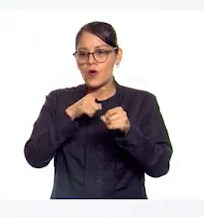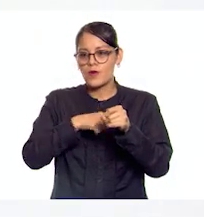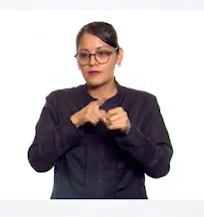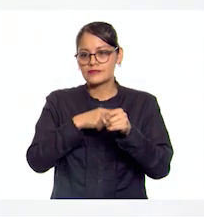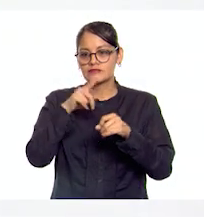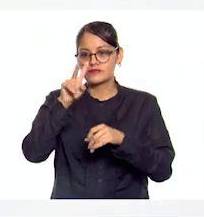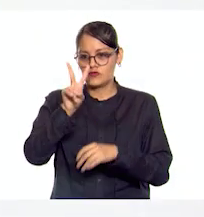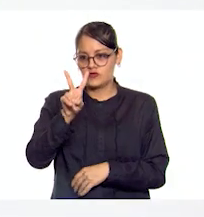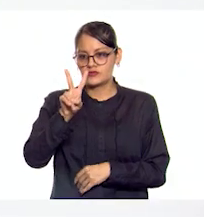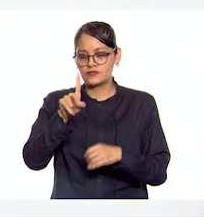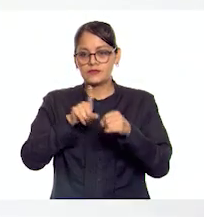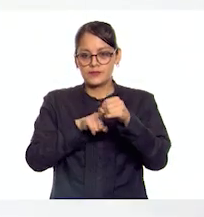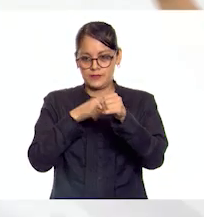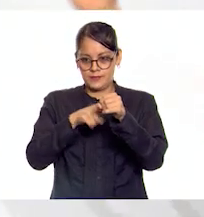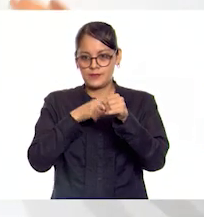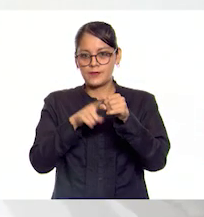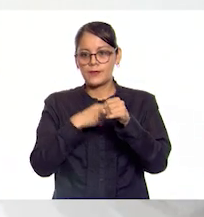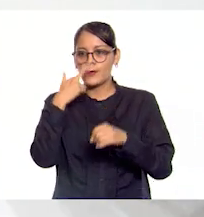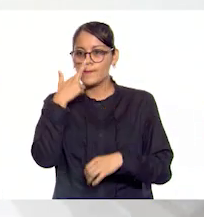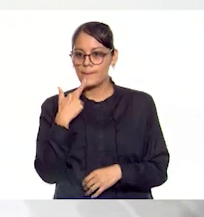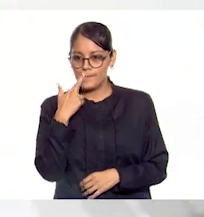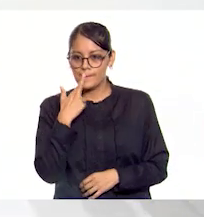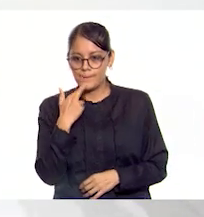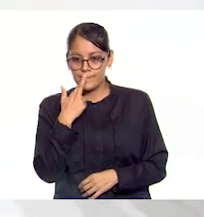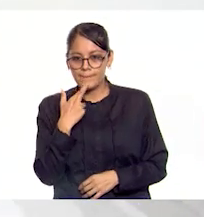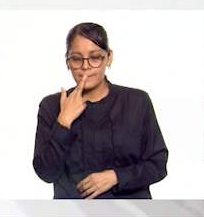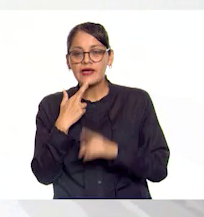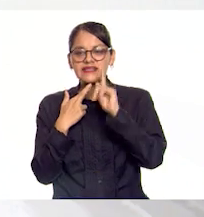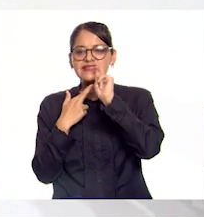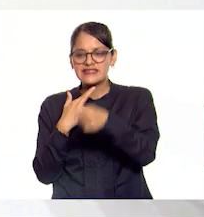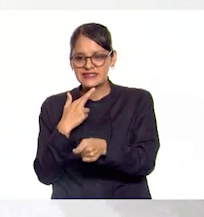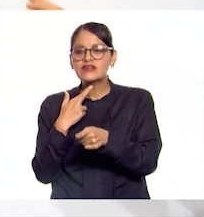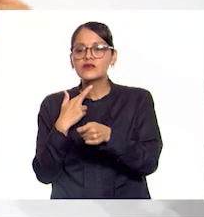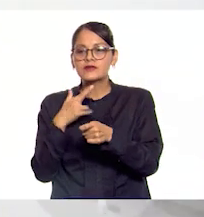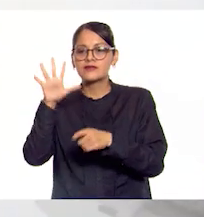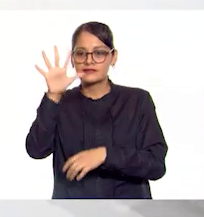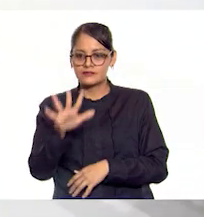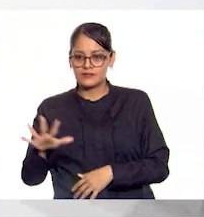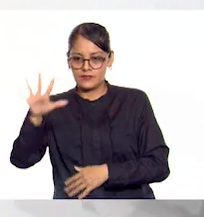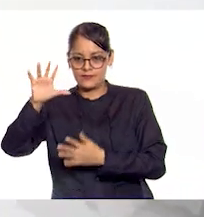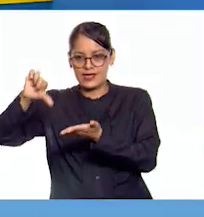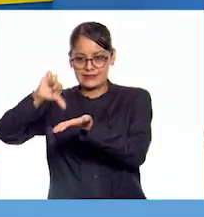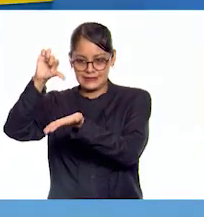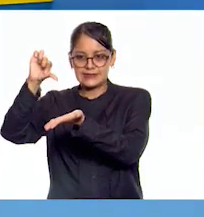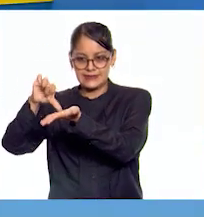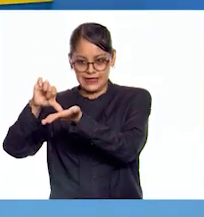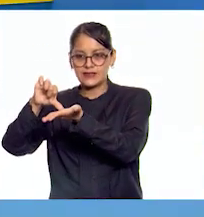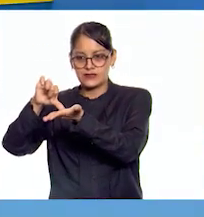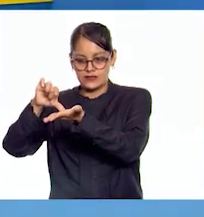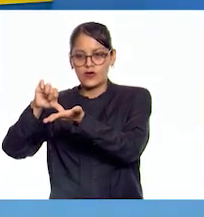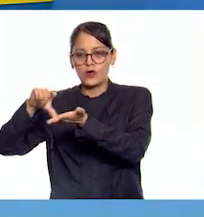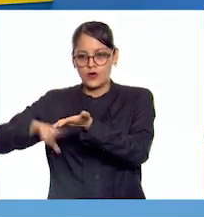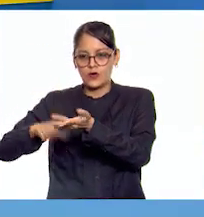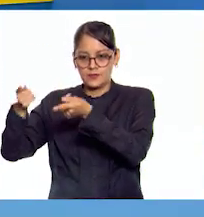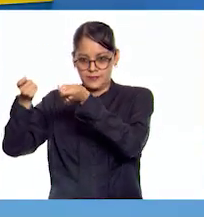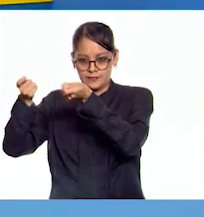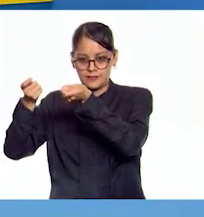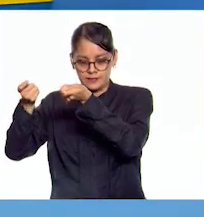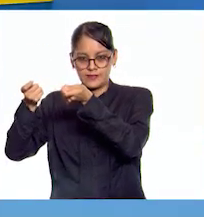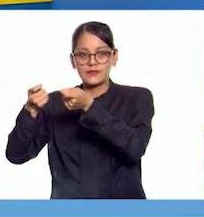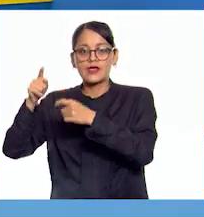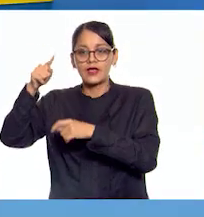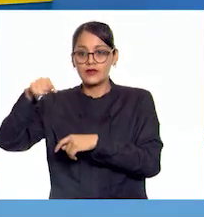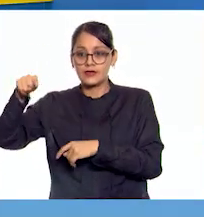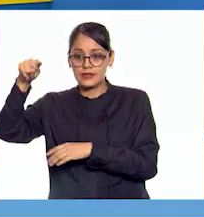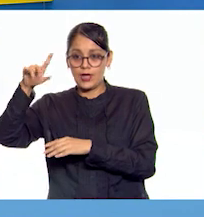colores. El color rojo que corresponde a la región central que ocupó el imperio bizantino que son la